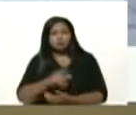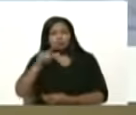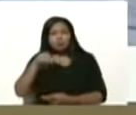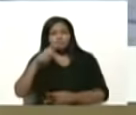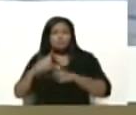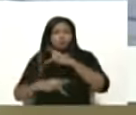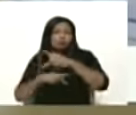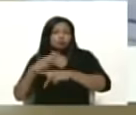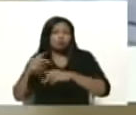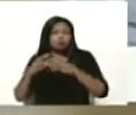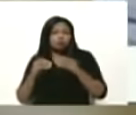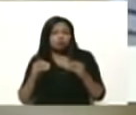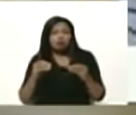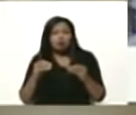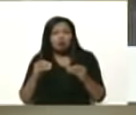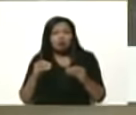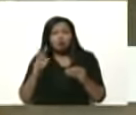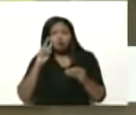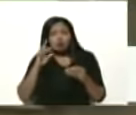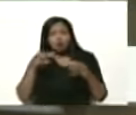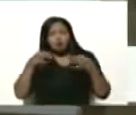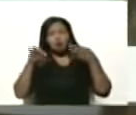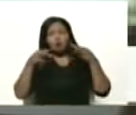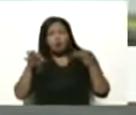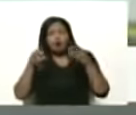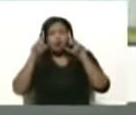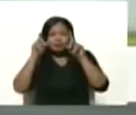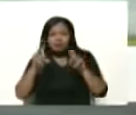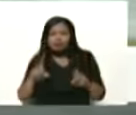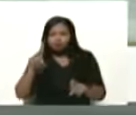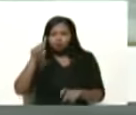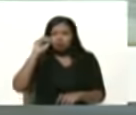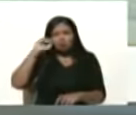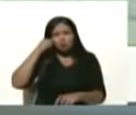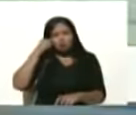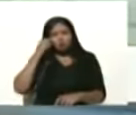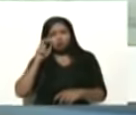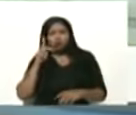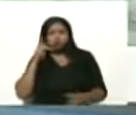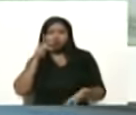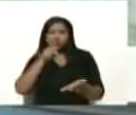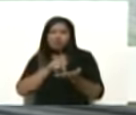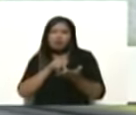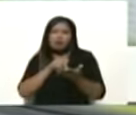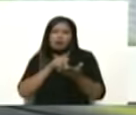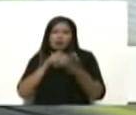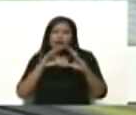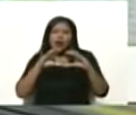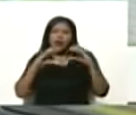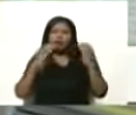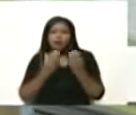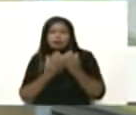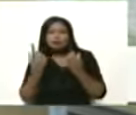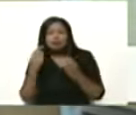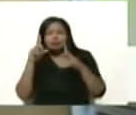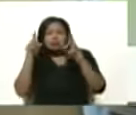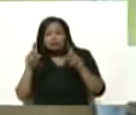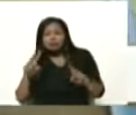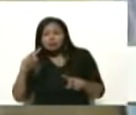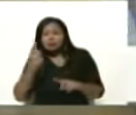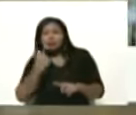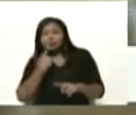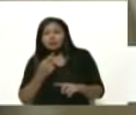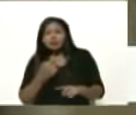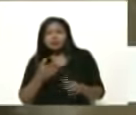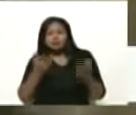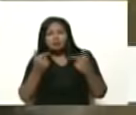produce la famosa hoja de examen, presidente, ¿se acuerda? Cuando uno llegaba al salón de clase y tenía ese examen, lo primero que le decían